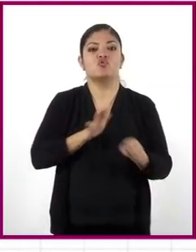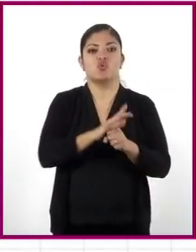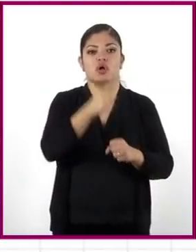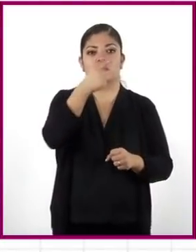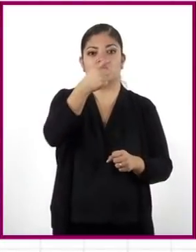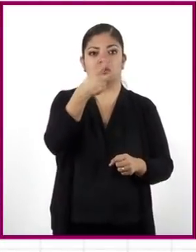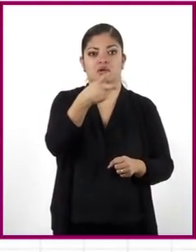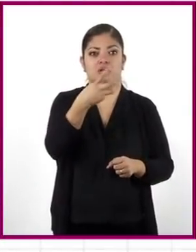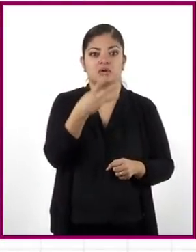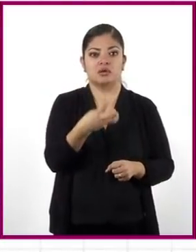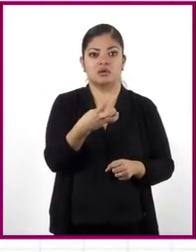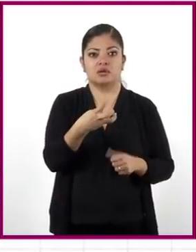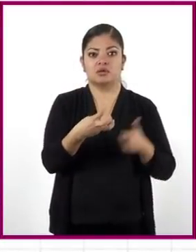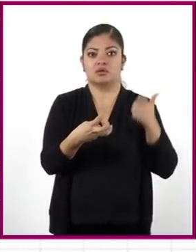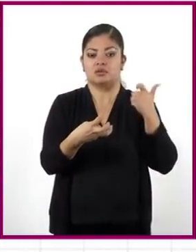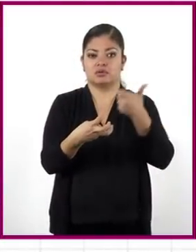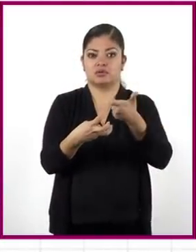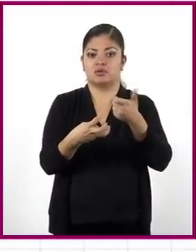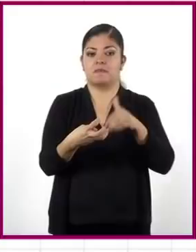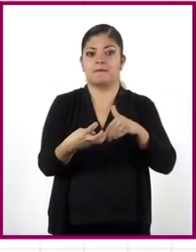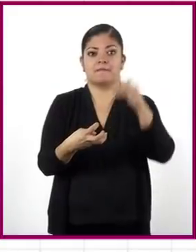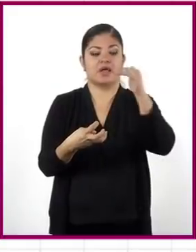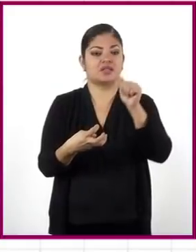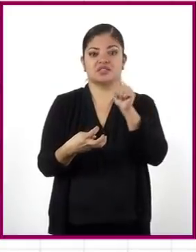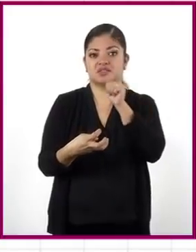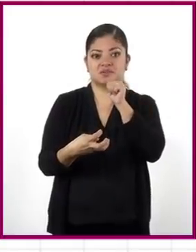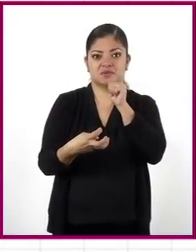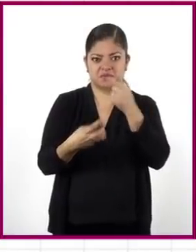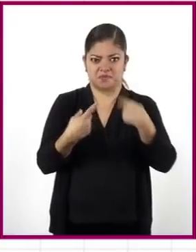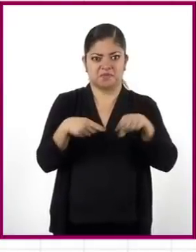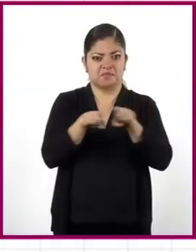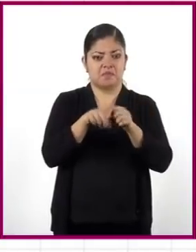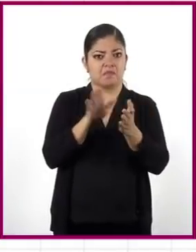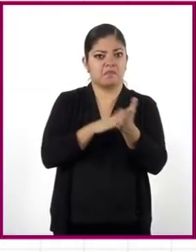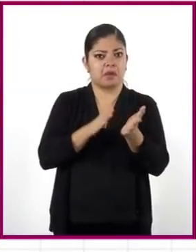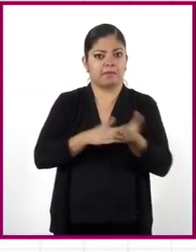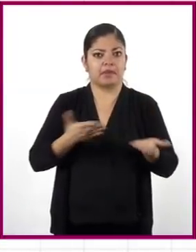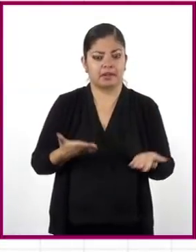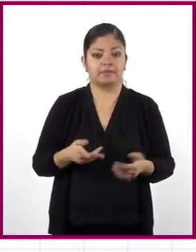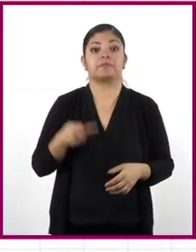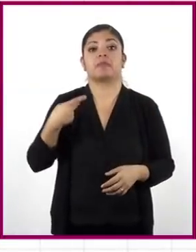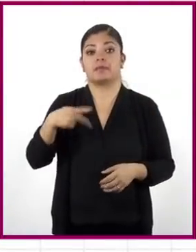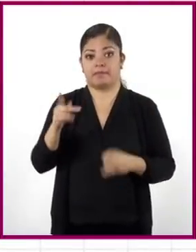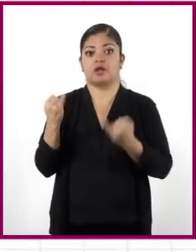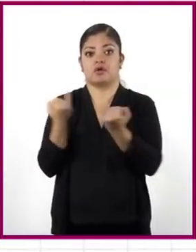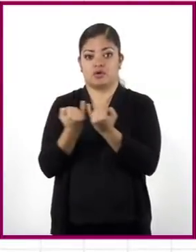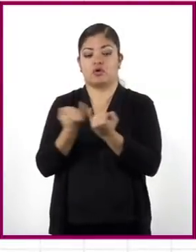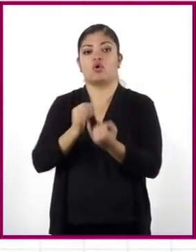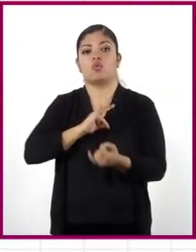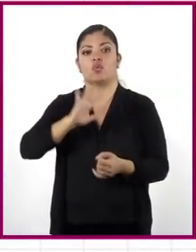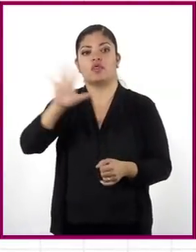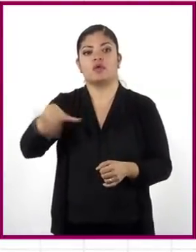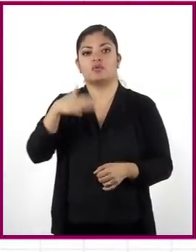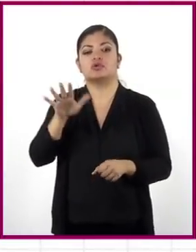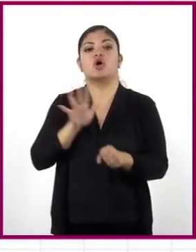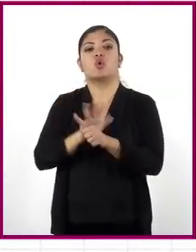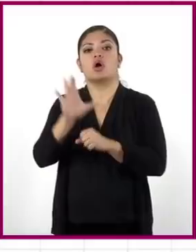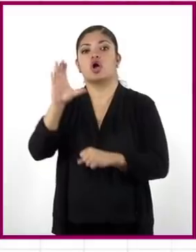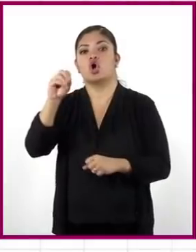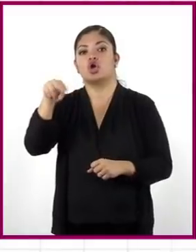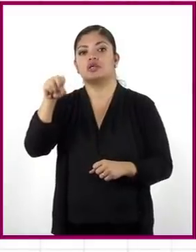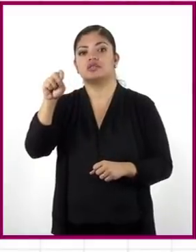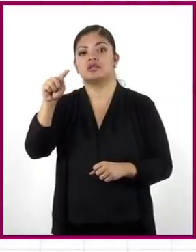lugares se dará más dinero por la misma cantidad de papel blanco. Pero también, se puede buscar la constante de